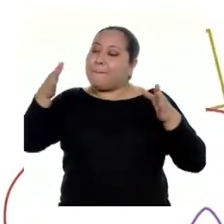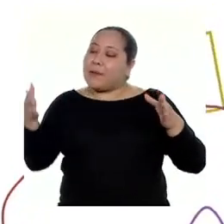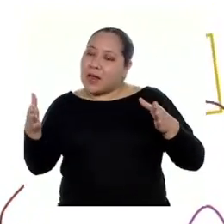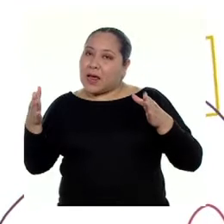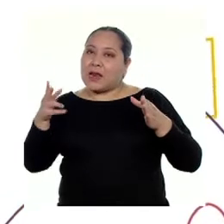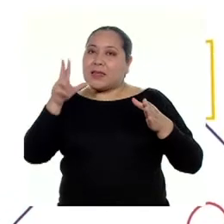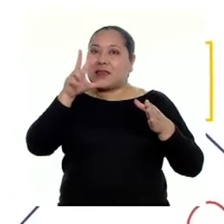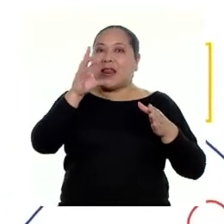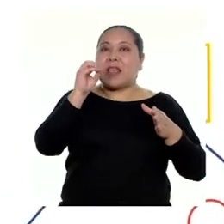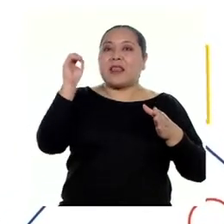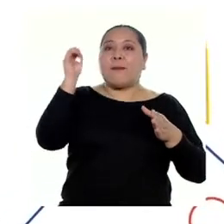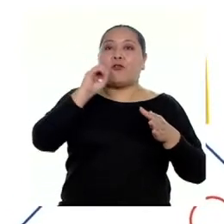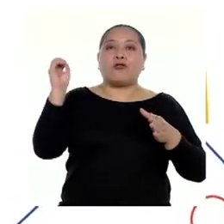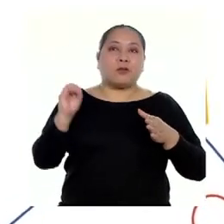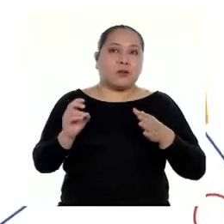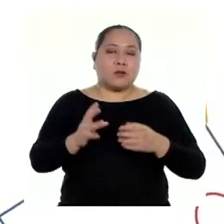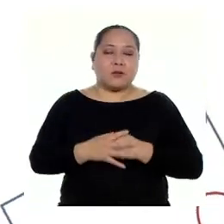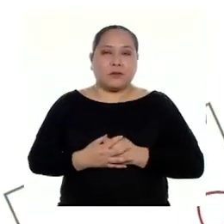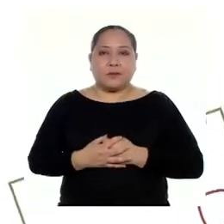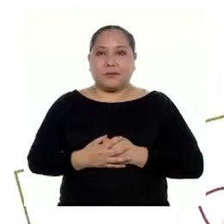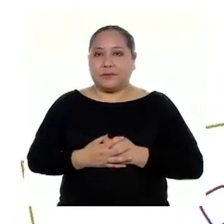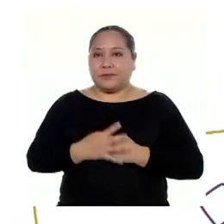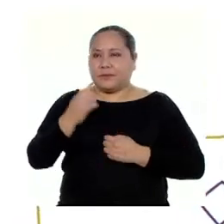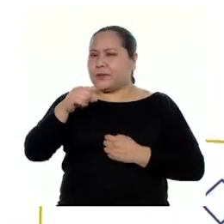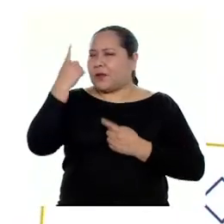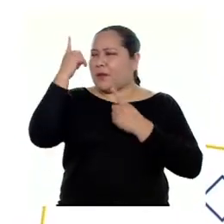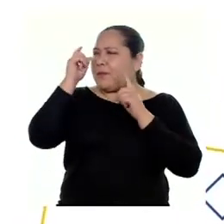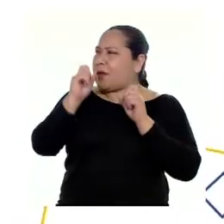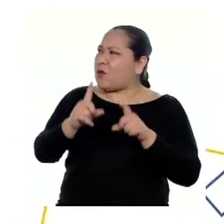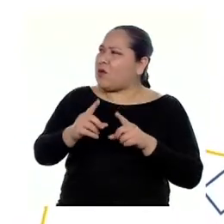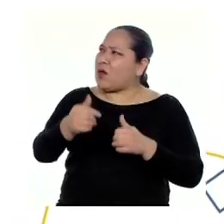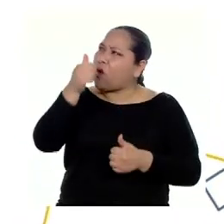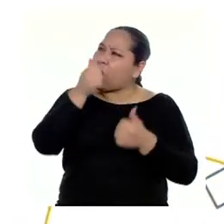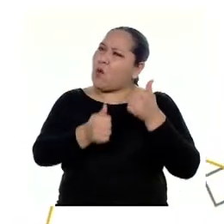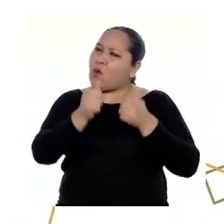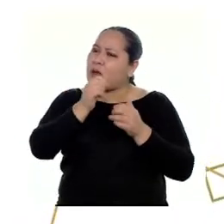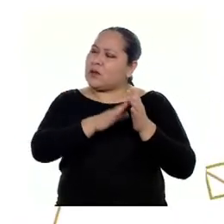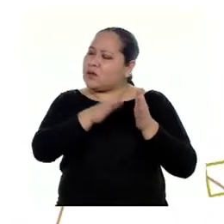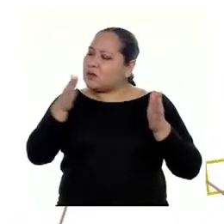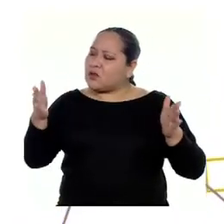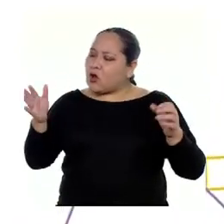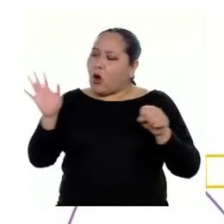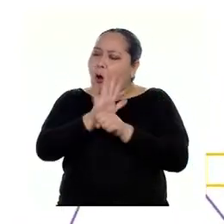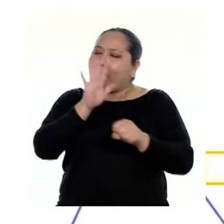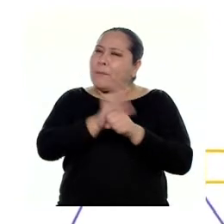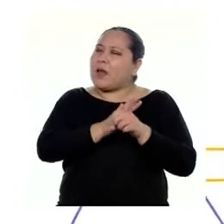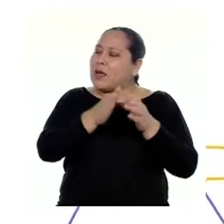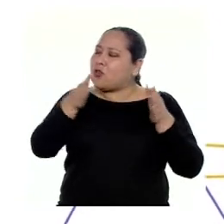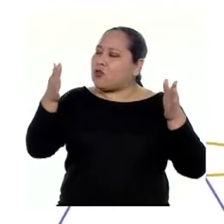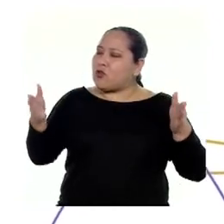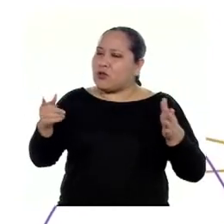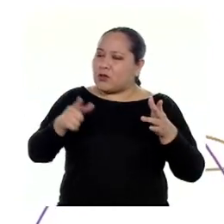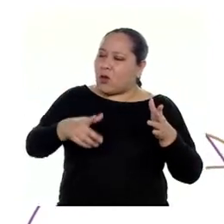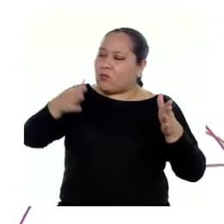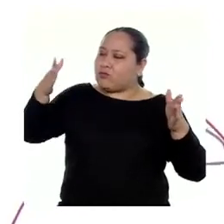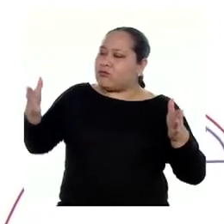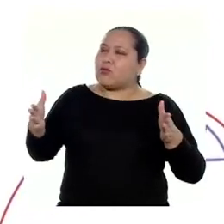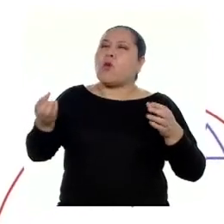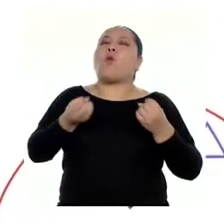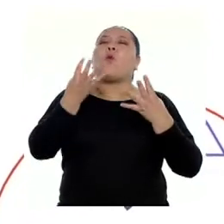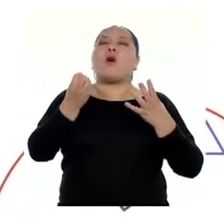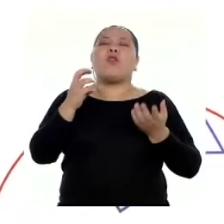área del terreno en un 30%. Y la pregunta es, ¿cuál será el área total si se logra hacer esa ampliación?